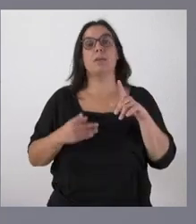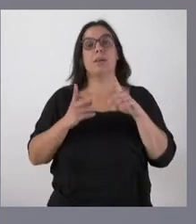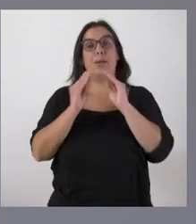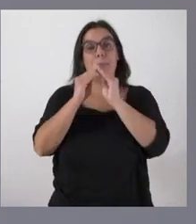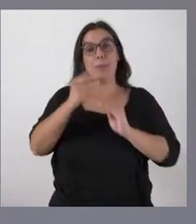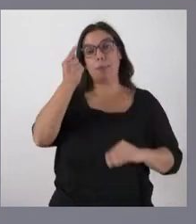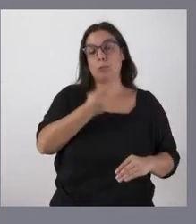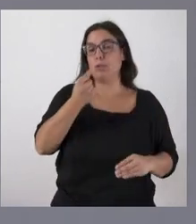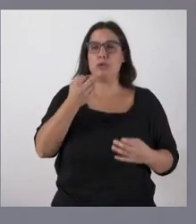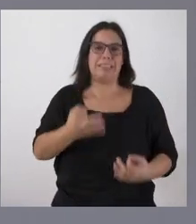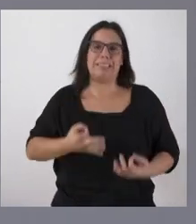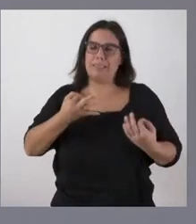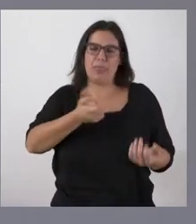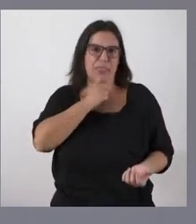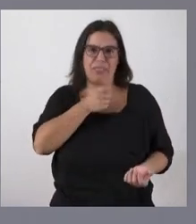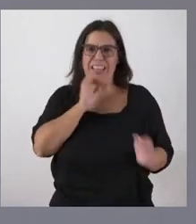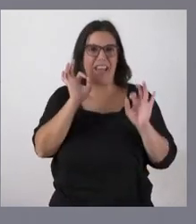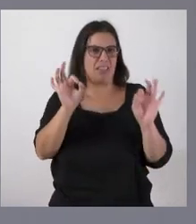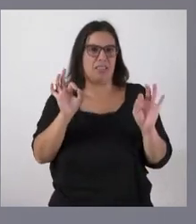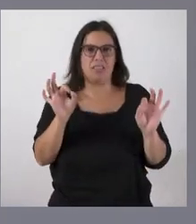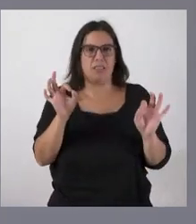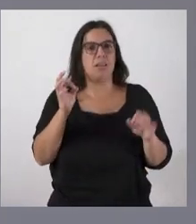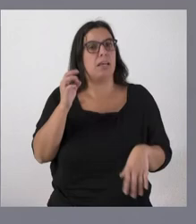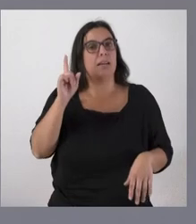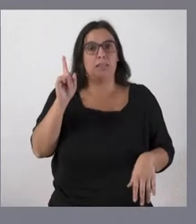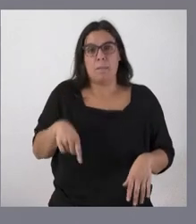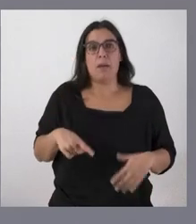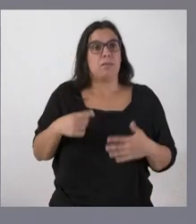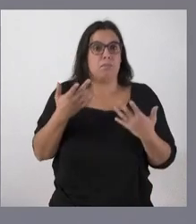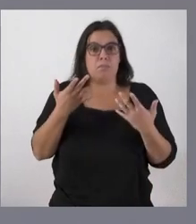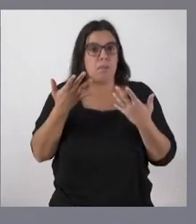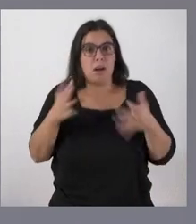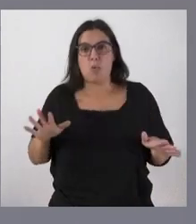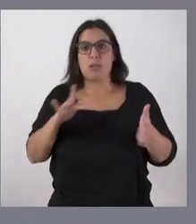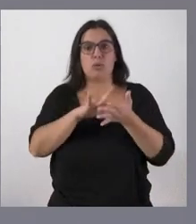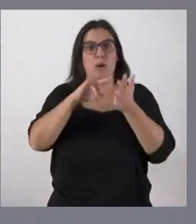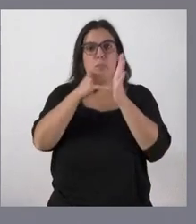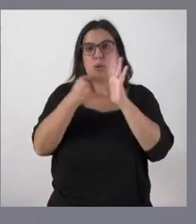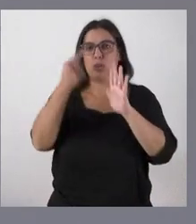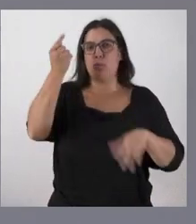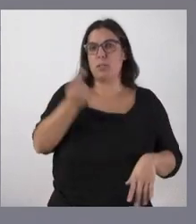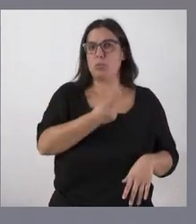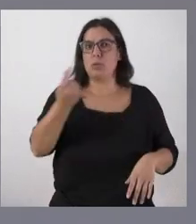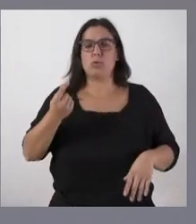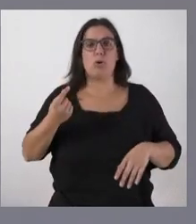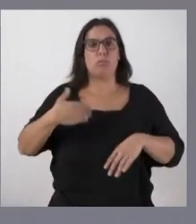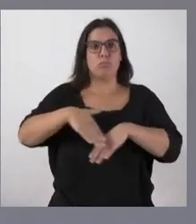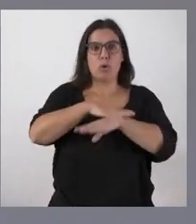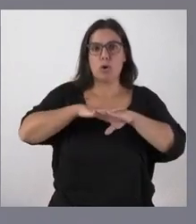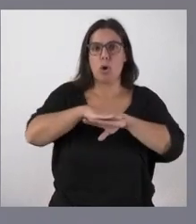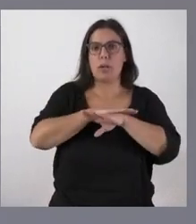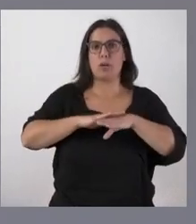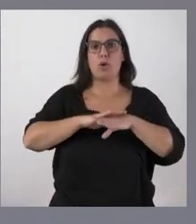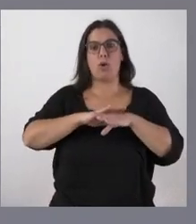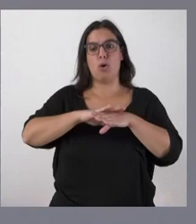y esto ocurre también cuando hablamos de un proyecto de presupuestos de un gobierno monocolor